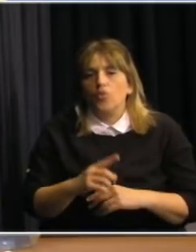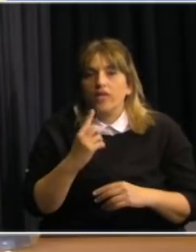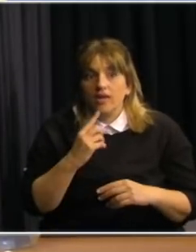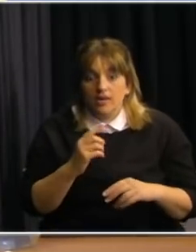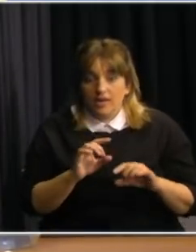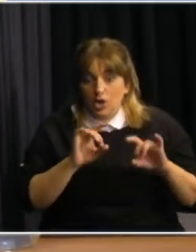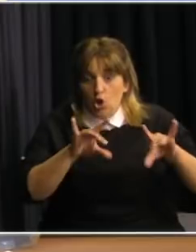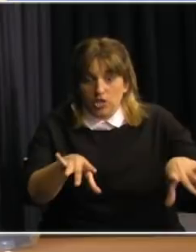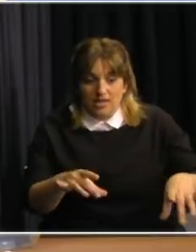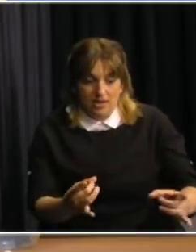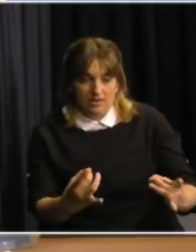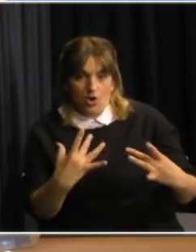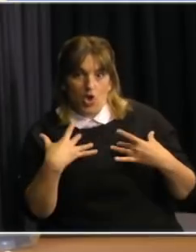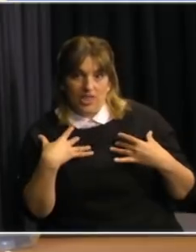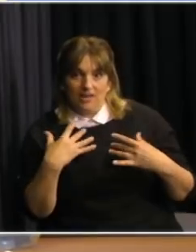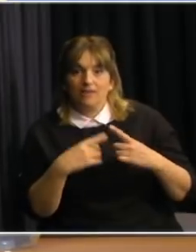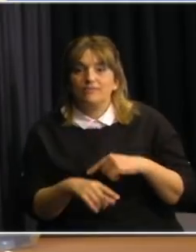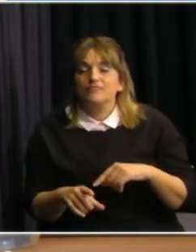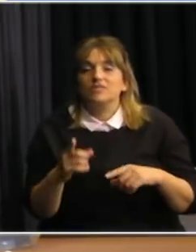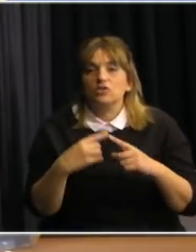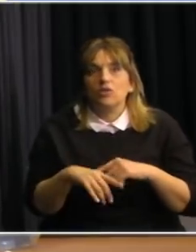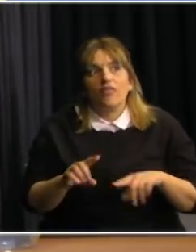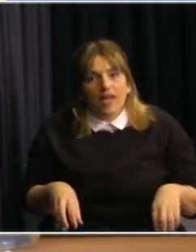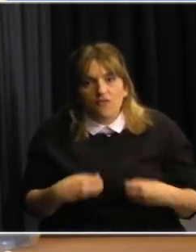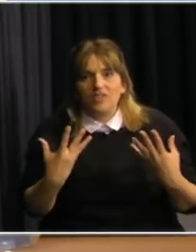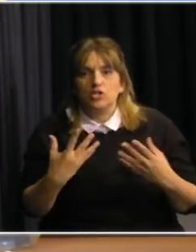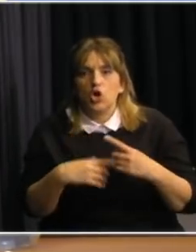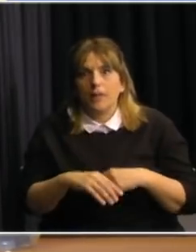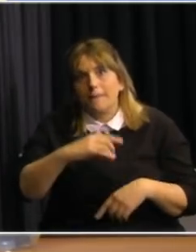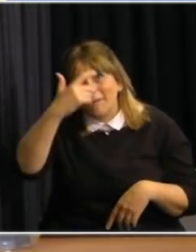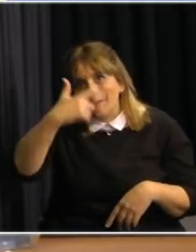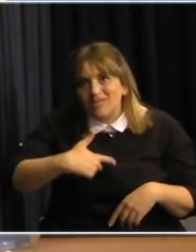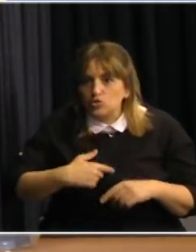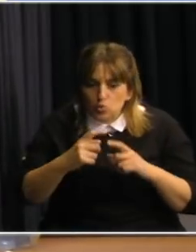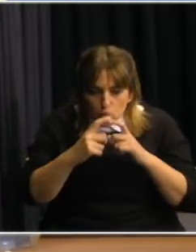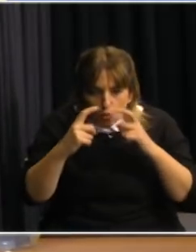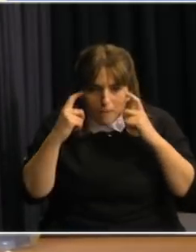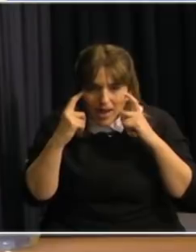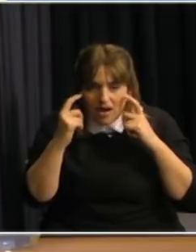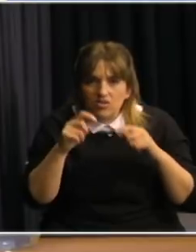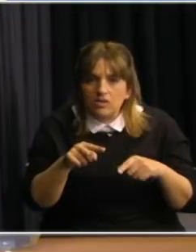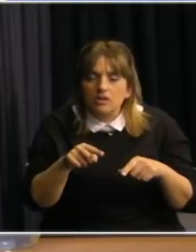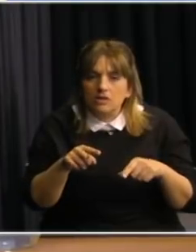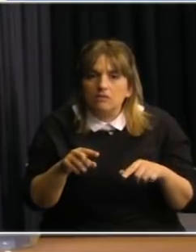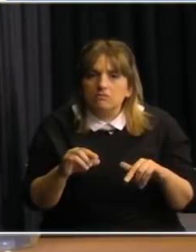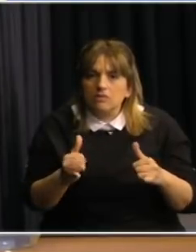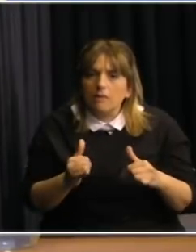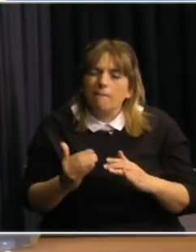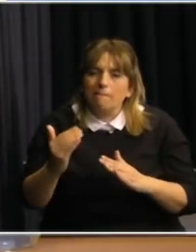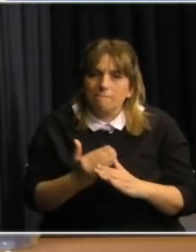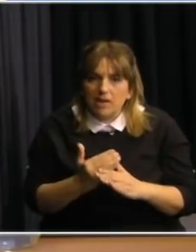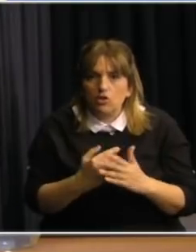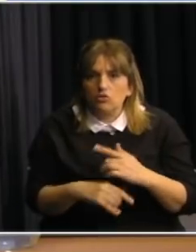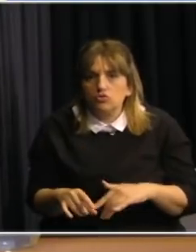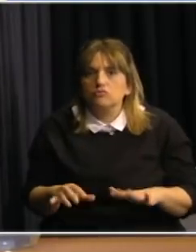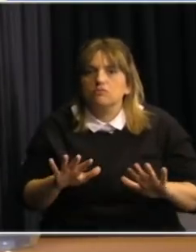virus. Pero además, cuando se produce la infección en las personas que usan la máscara, esta generalmente es de menor intensidad.